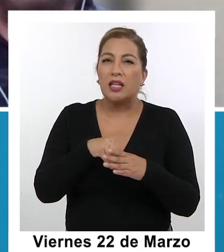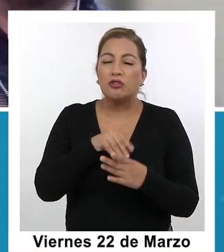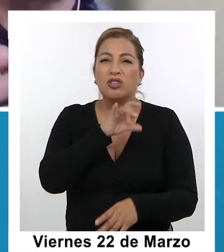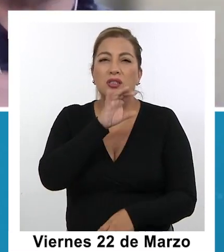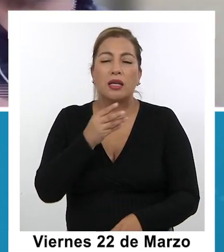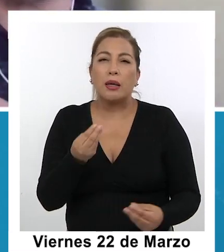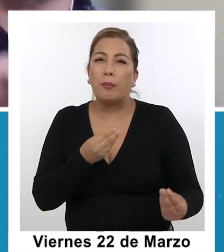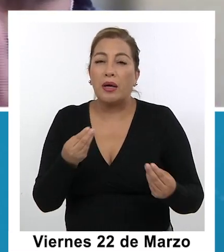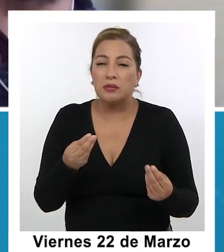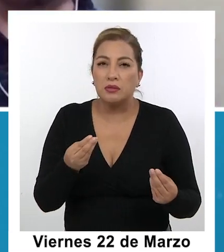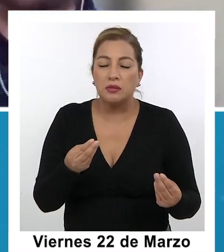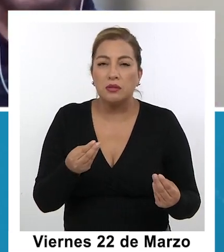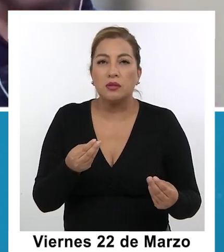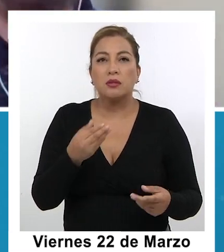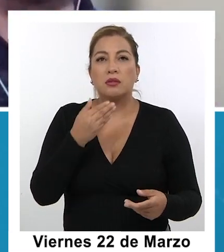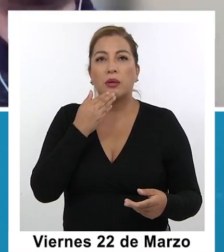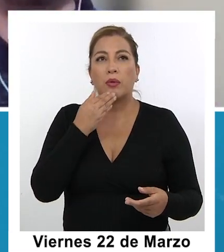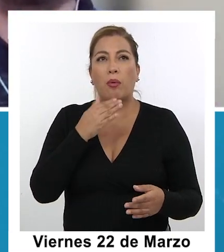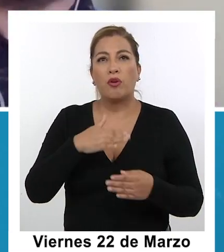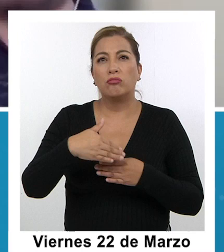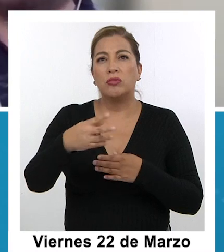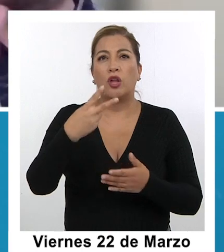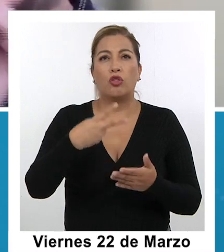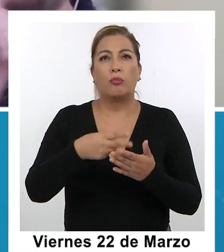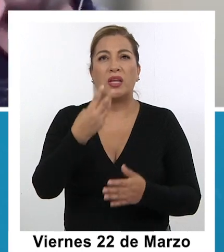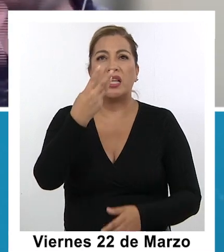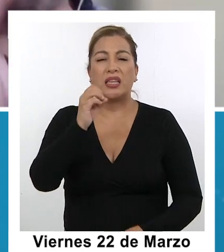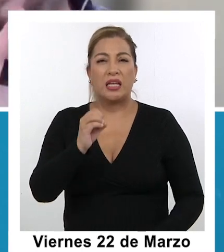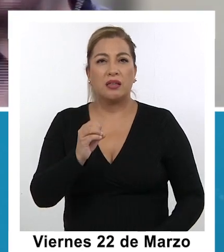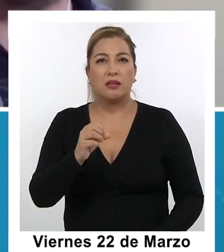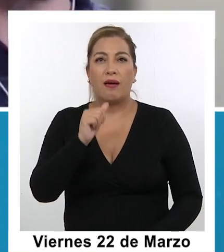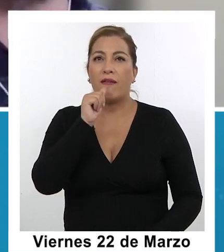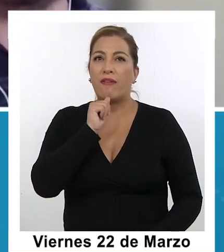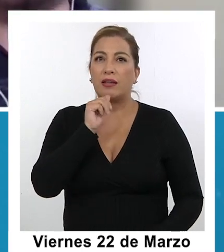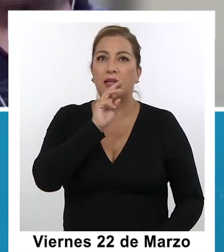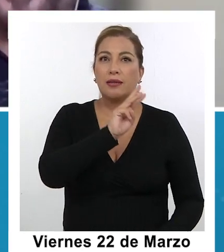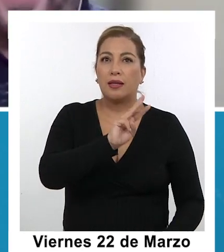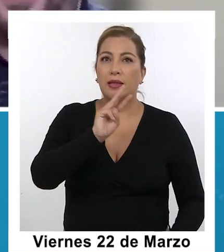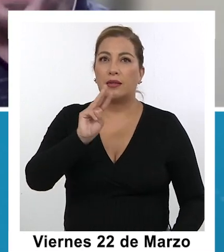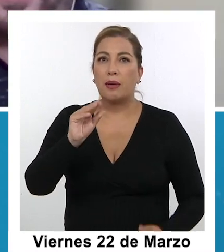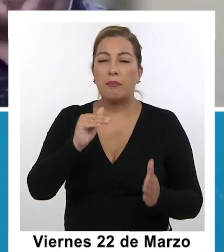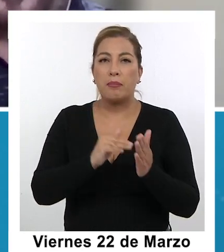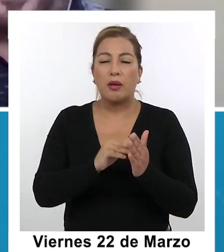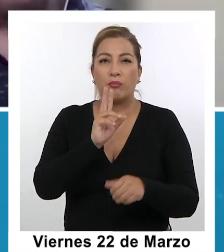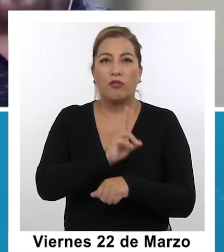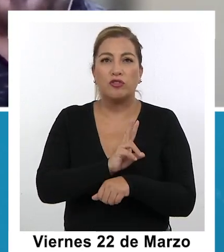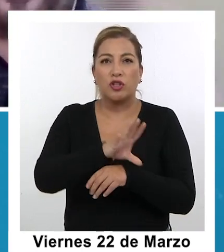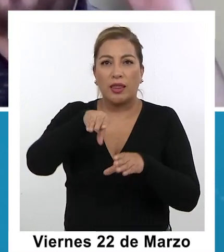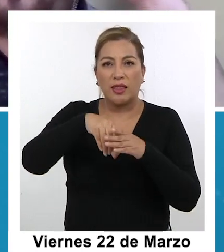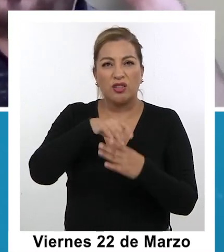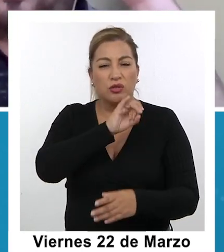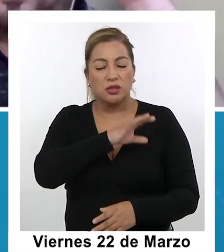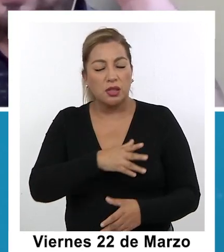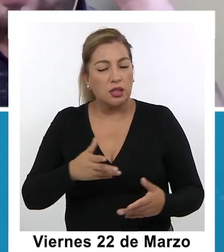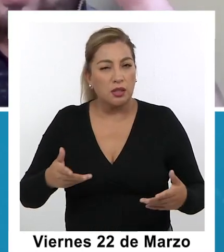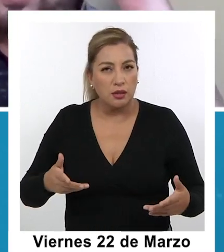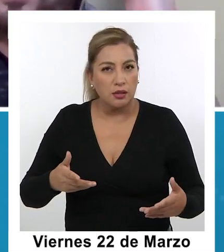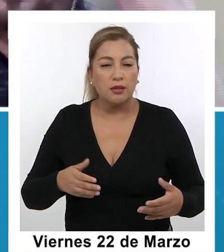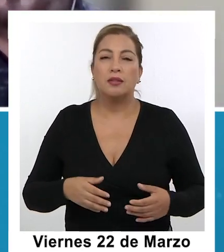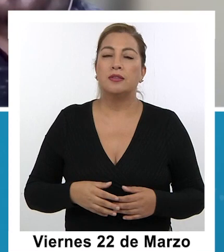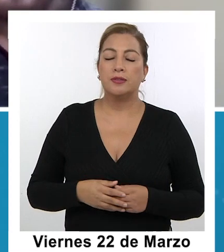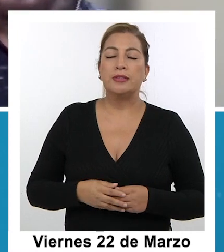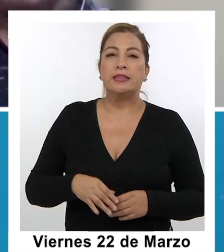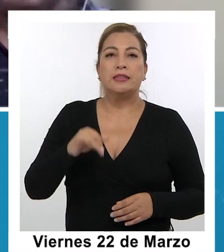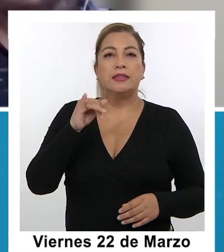minuto? Y tengo entendido que acá al dos mil treinta van a faltar treinta y tres mil profesores en el país. A ver cuéntanos. Eh